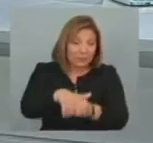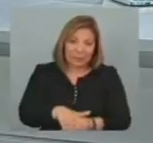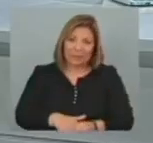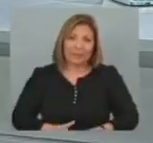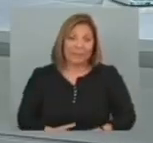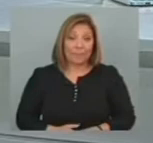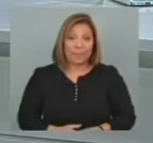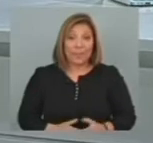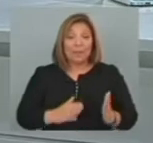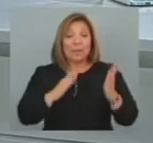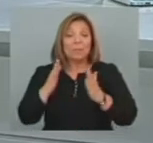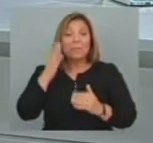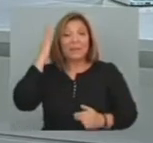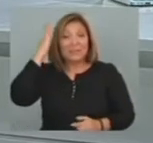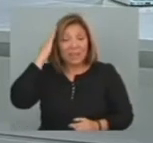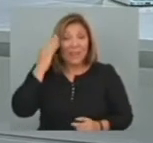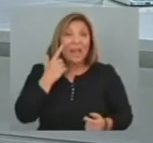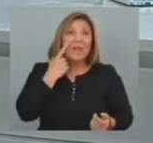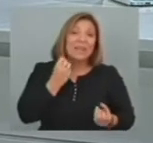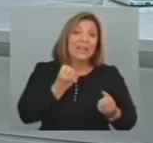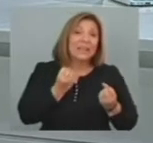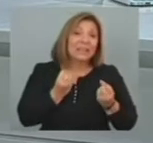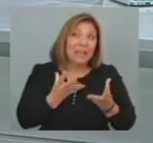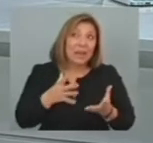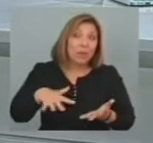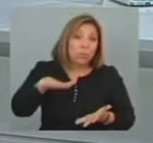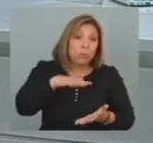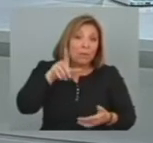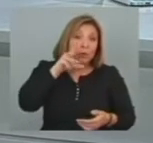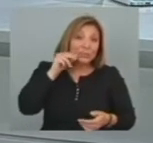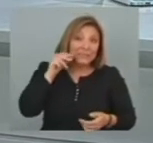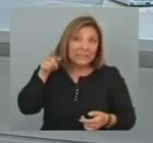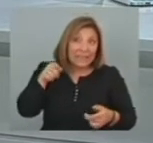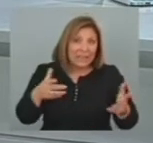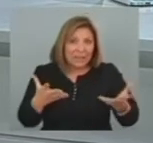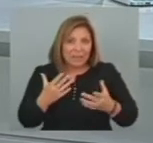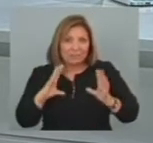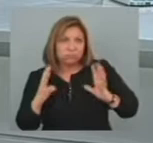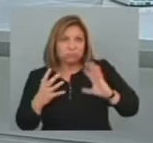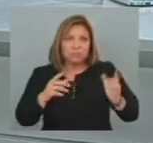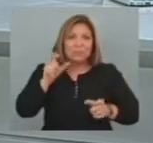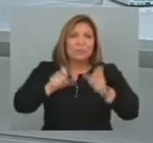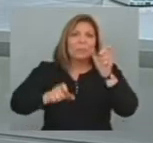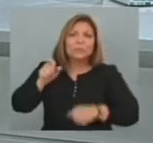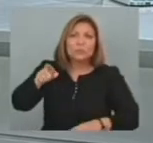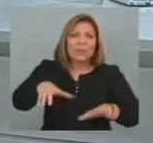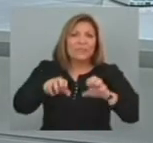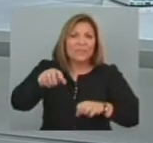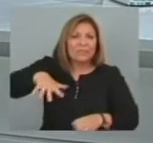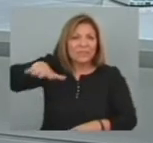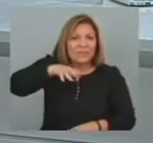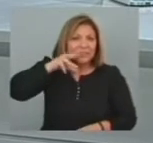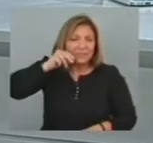Y para conocer cómo está viviendo la población siria Estas horas de tensión que podrían ser previas a un ataque